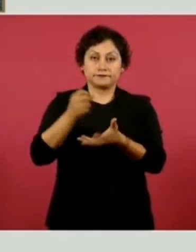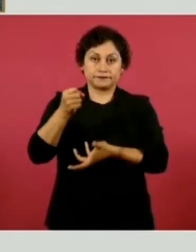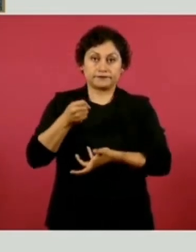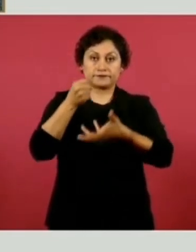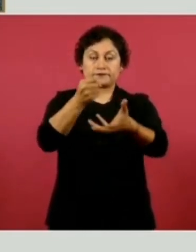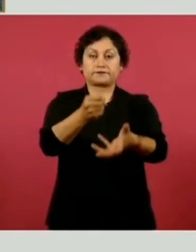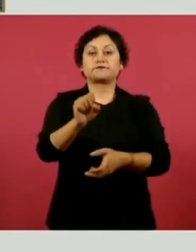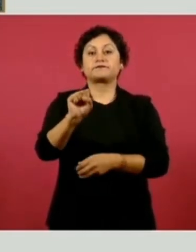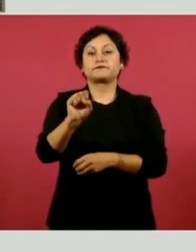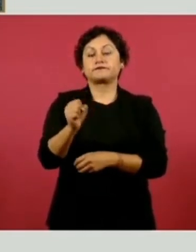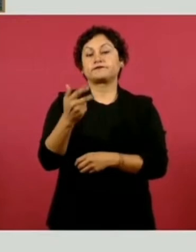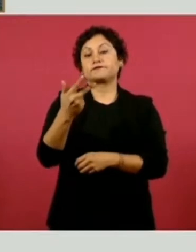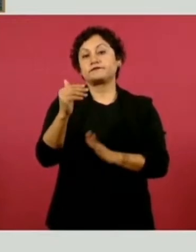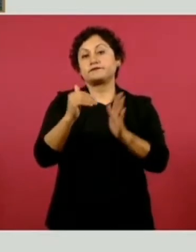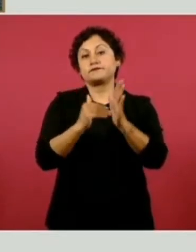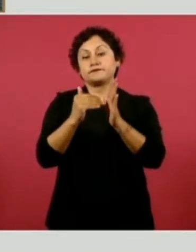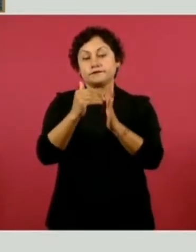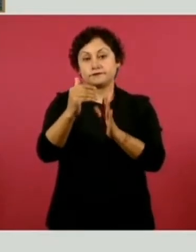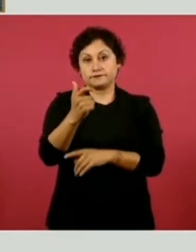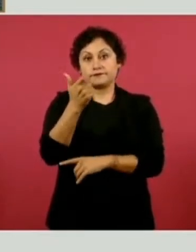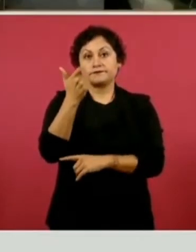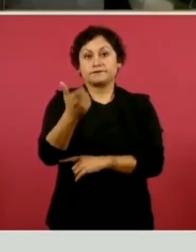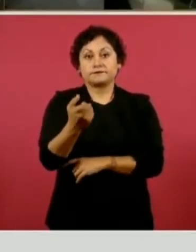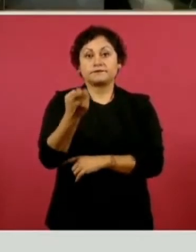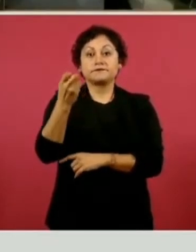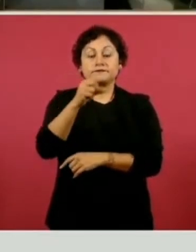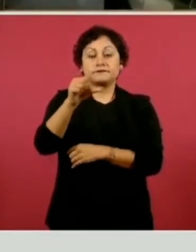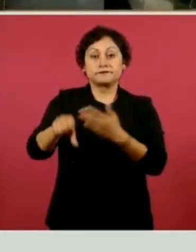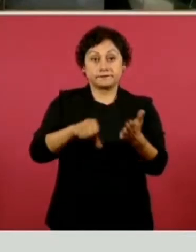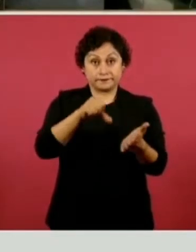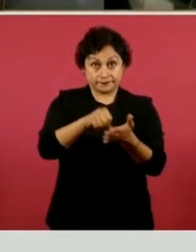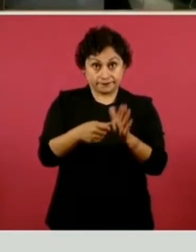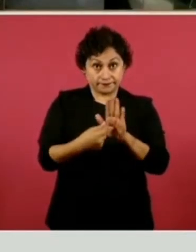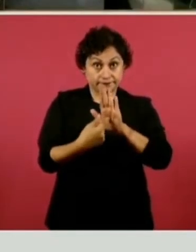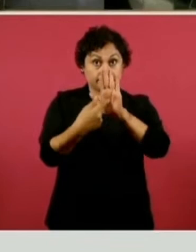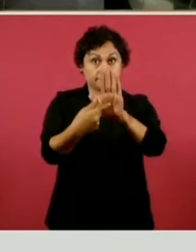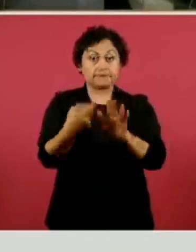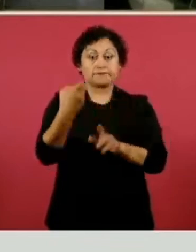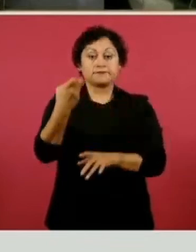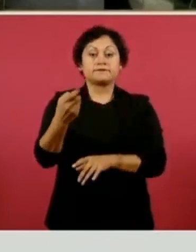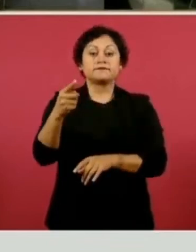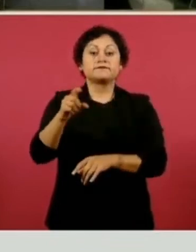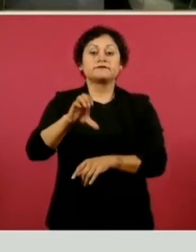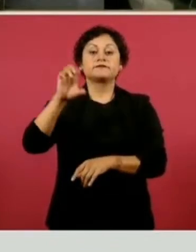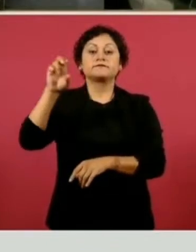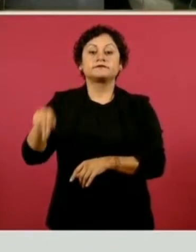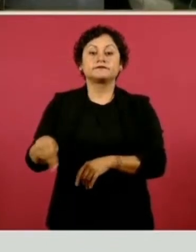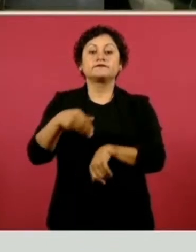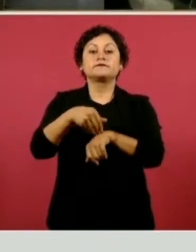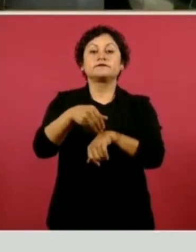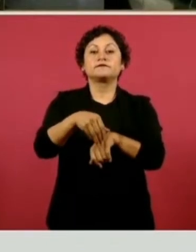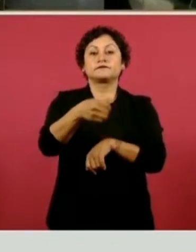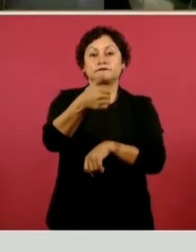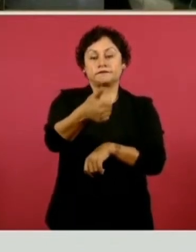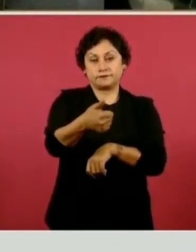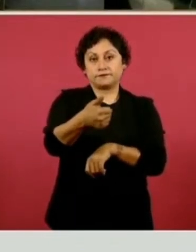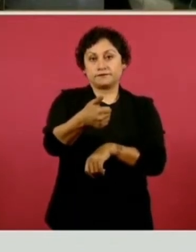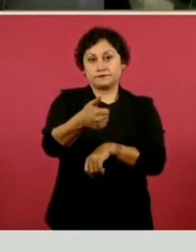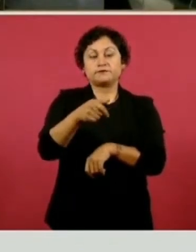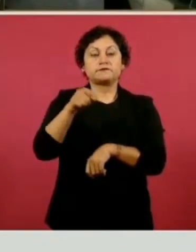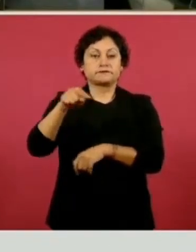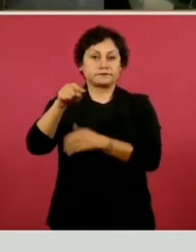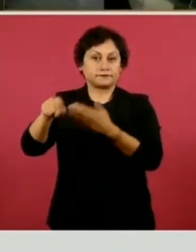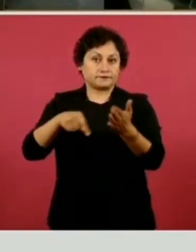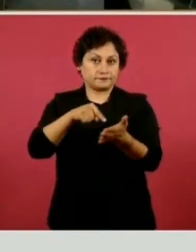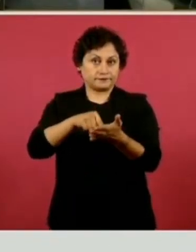68 millones de pesos. Este es un centro de salud en Cancún y la unidad de salud número 6, también ahí en Benito